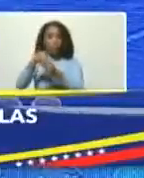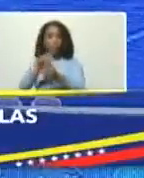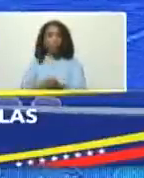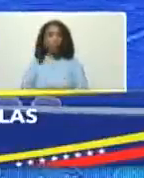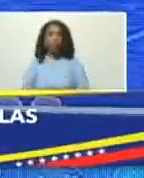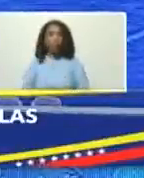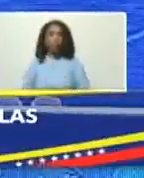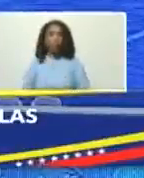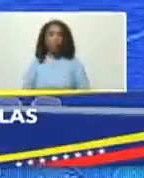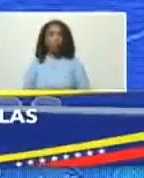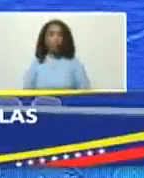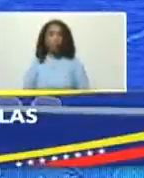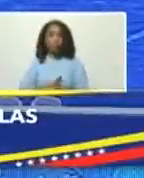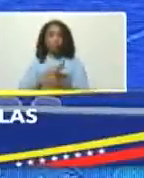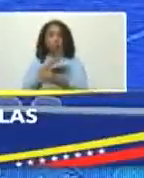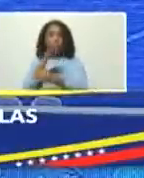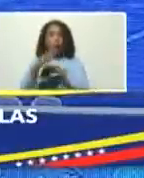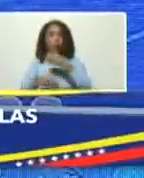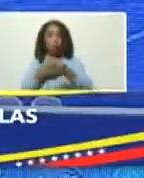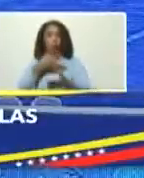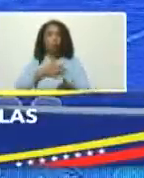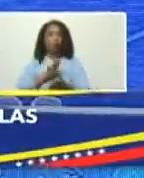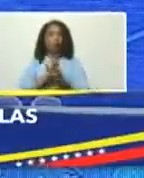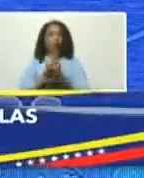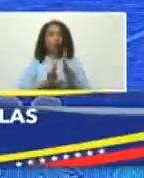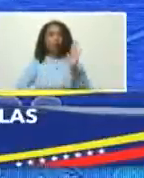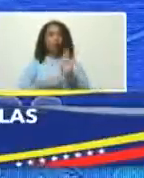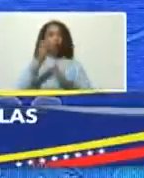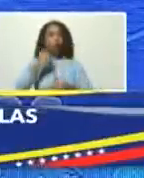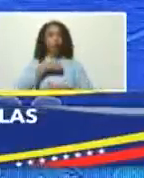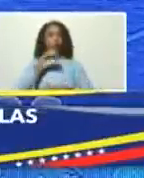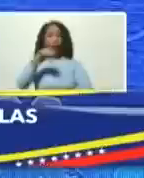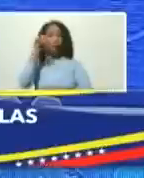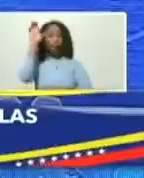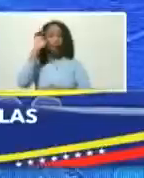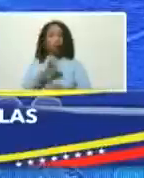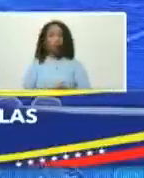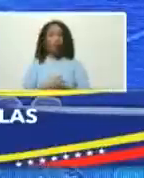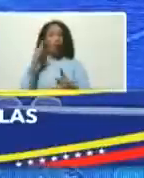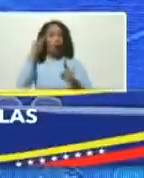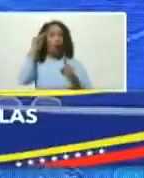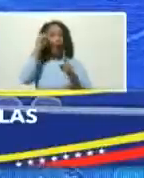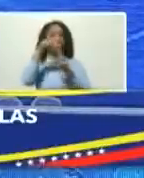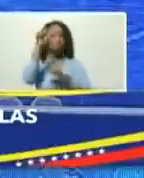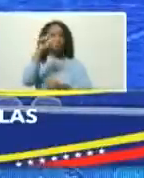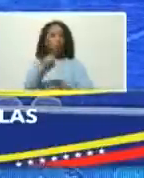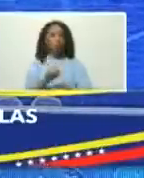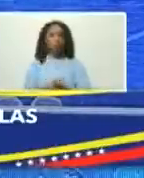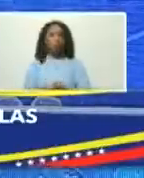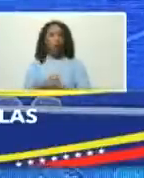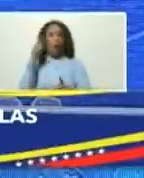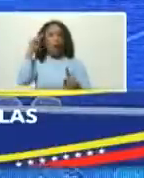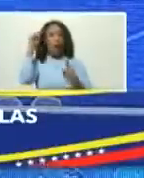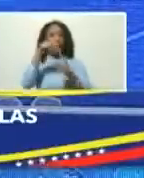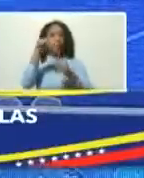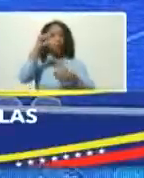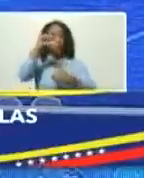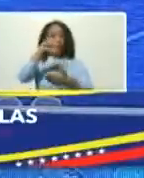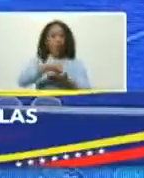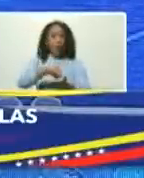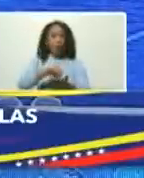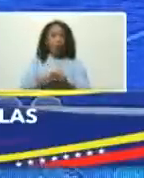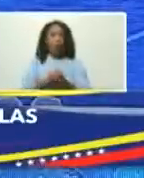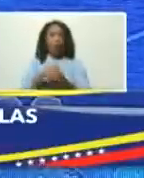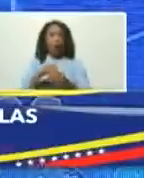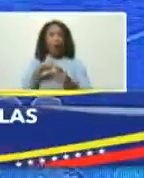ir haciendo armónico el desarrollo de nuestro país hacia el sur hacia el centro hacia